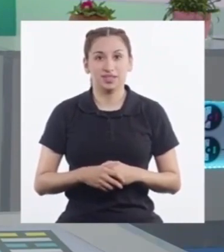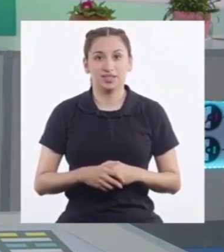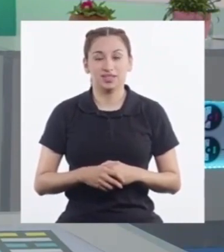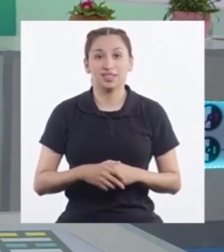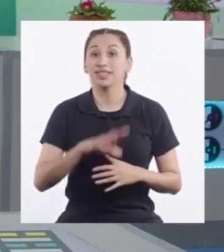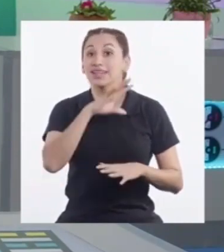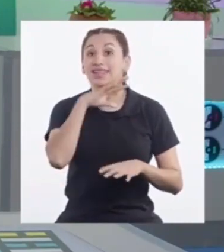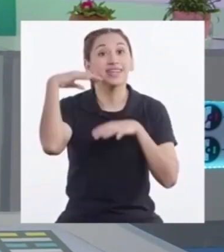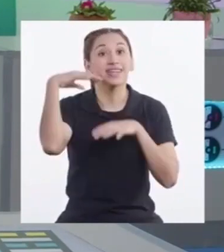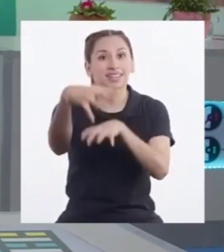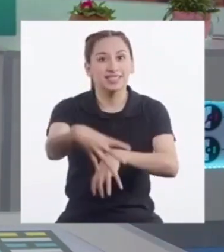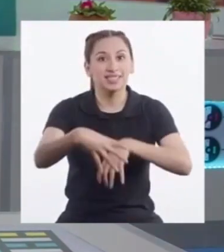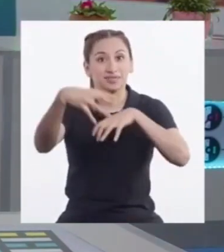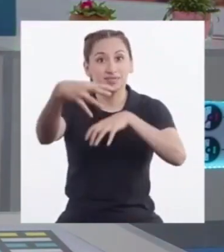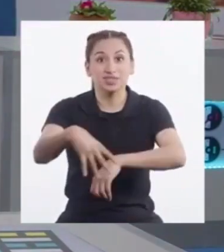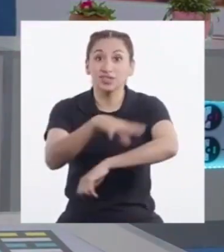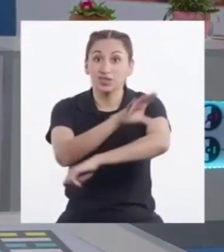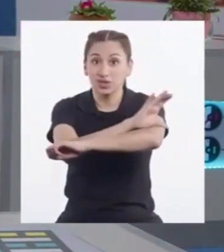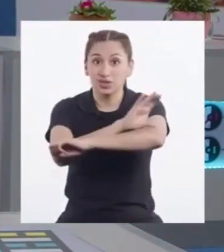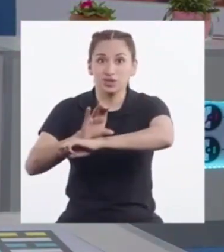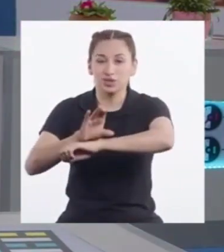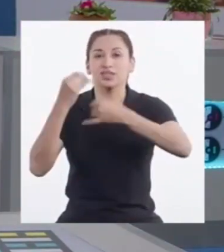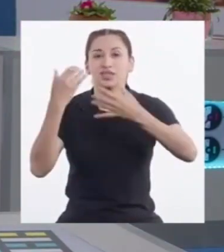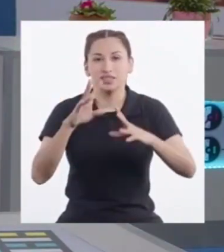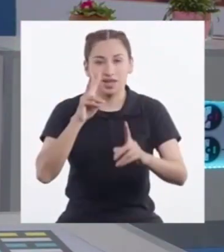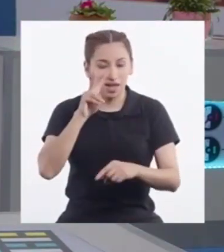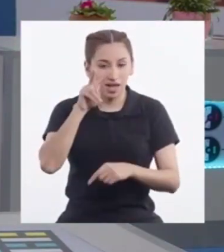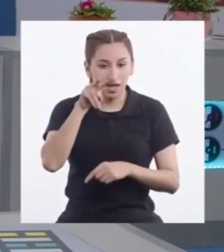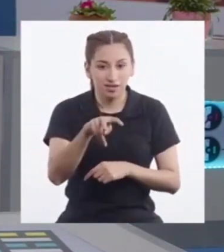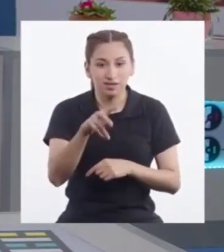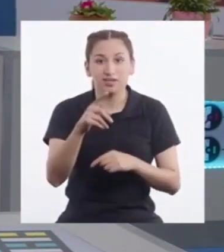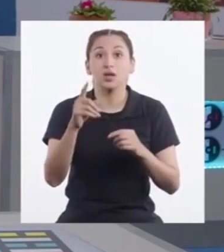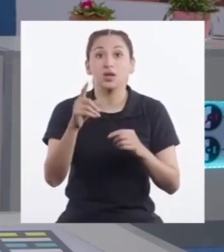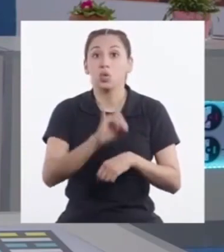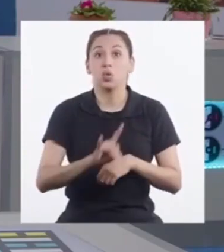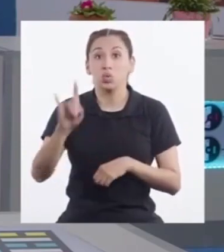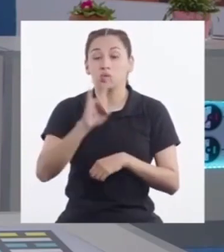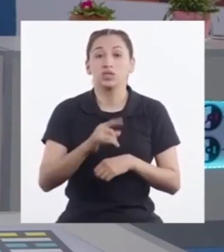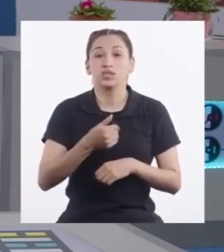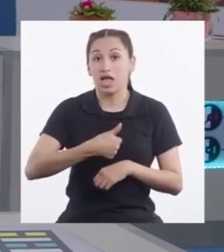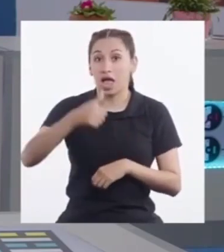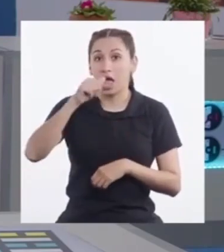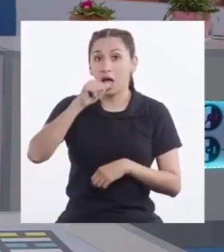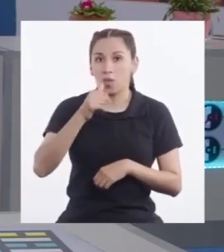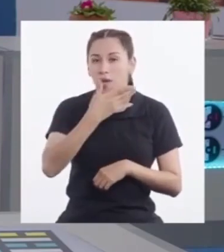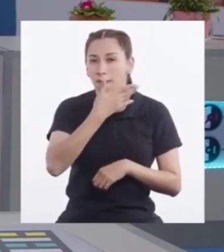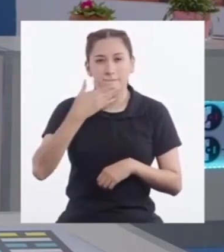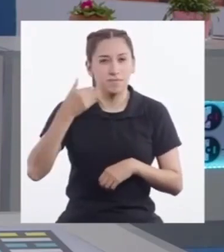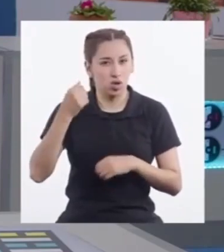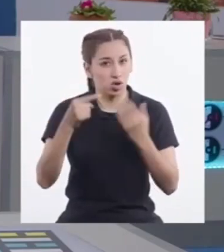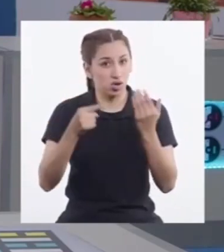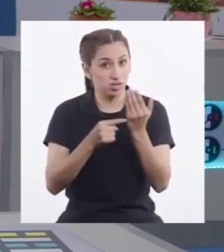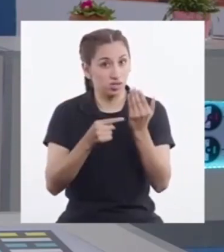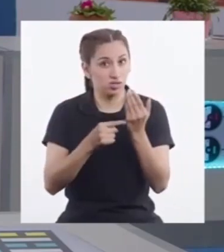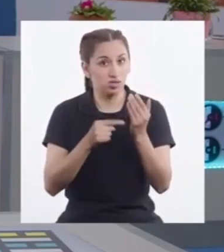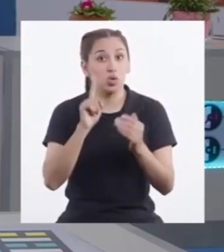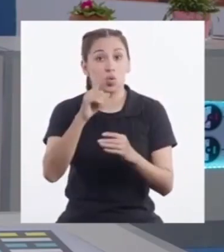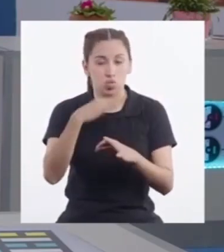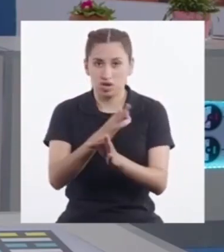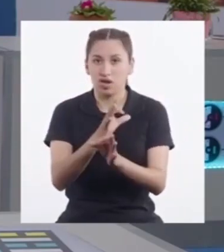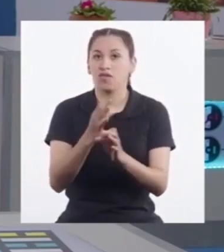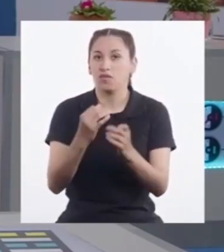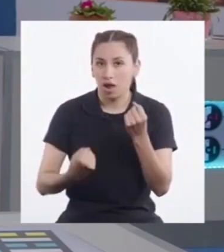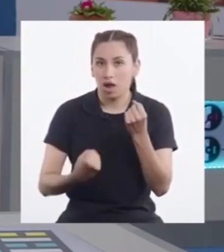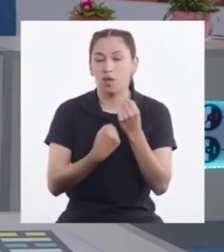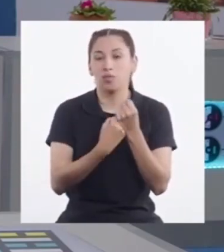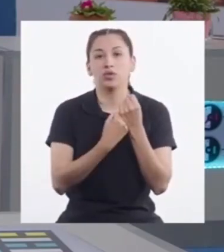Los agricultores De la costa Han encontrado Que utilizar El agua De manera Más eficiente Es